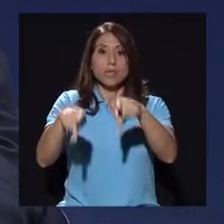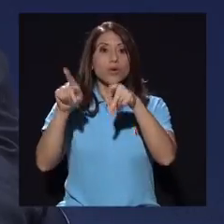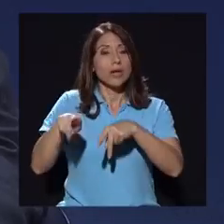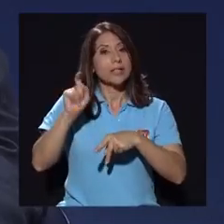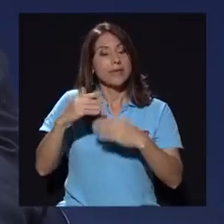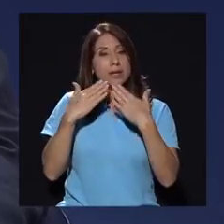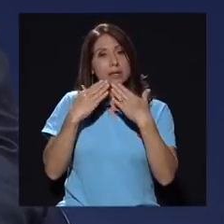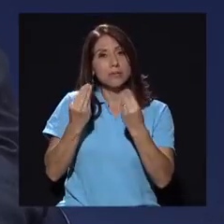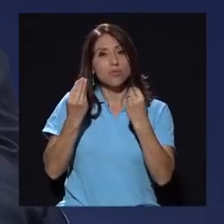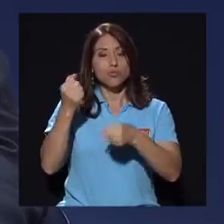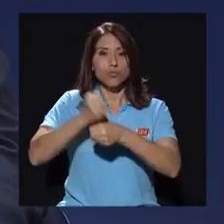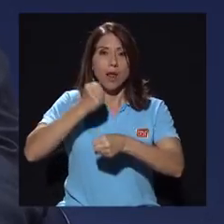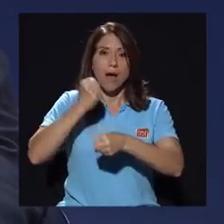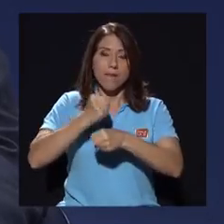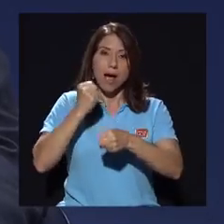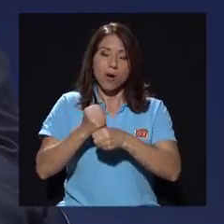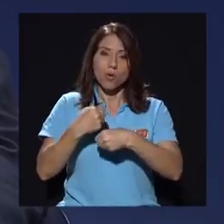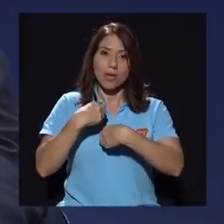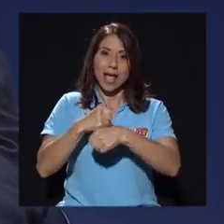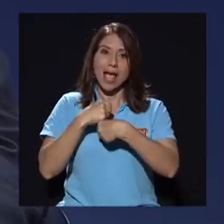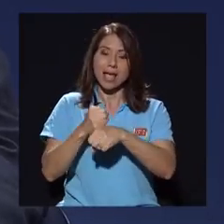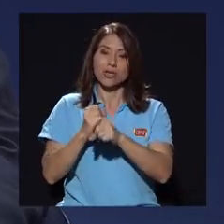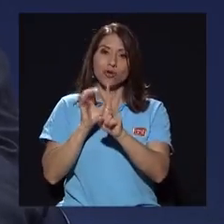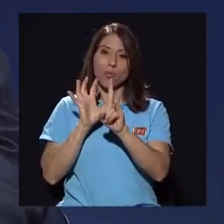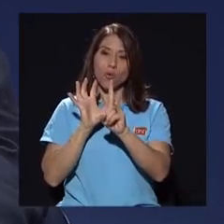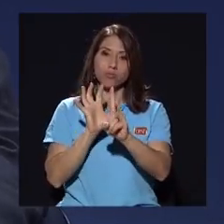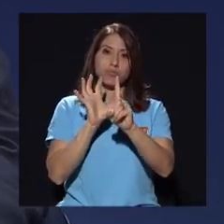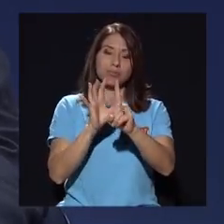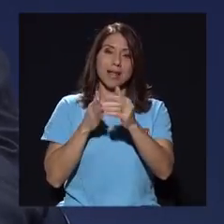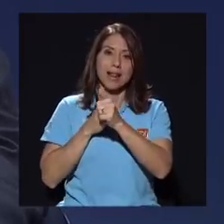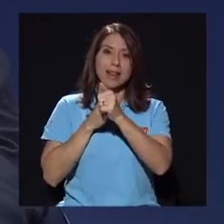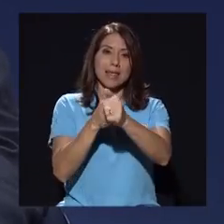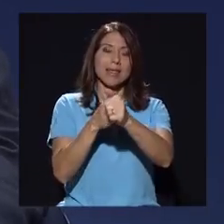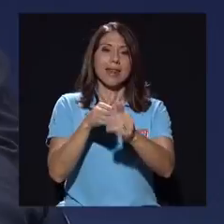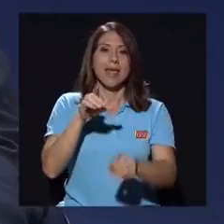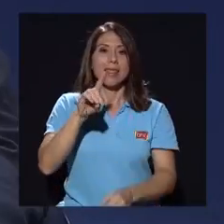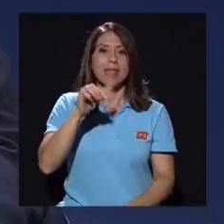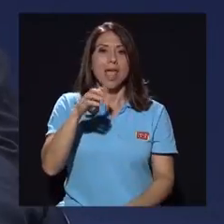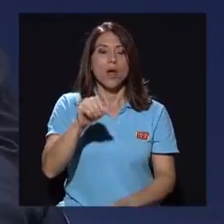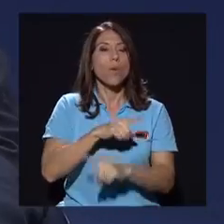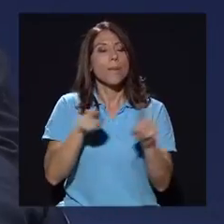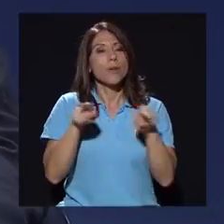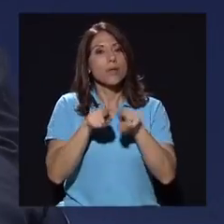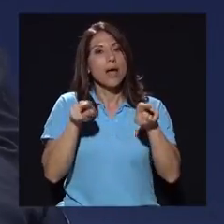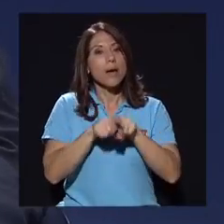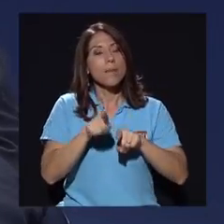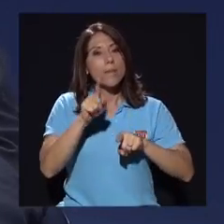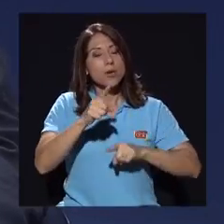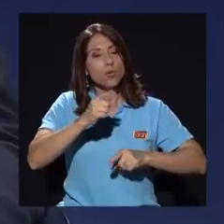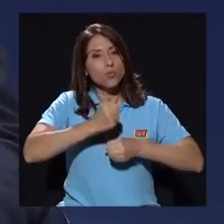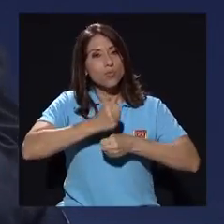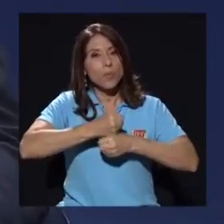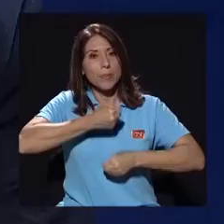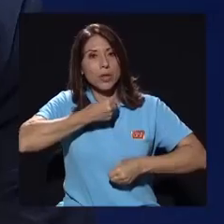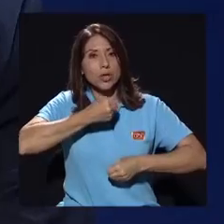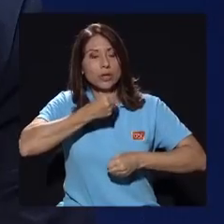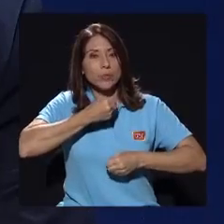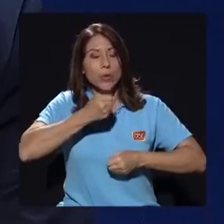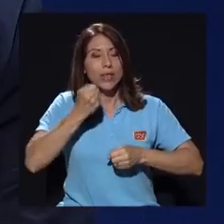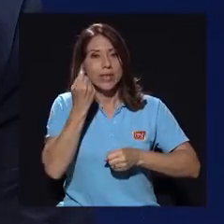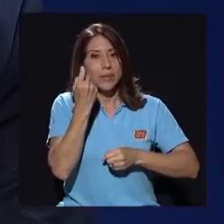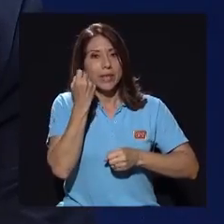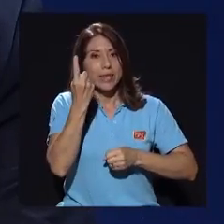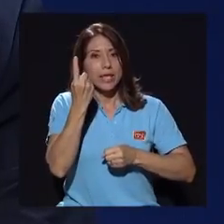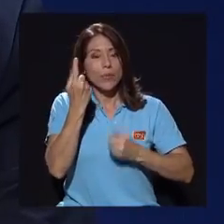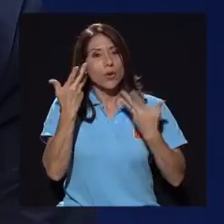trabajo ciudadano que ha venido liderando Diego, pero no solamente eso, sino también de alguna forma un periodismo interpretativo que está puesto